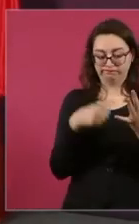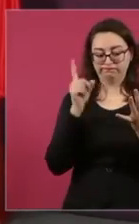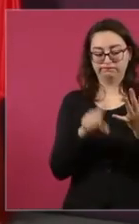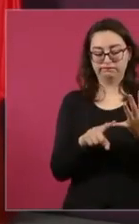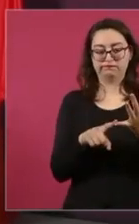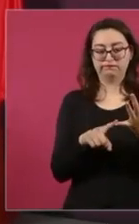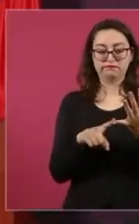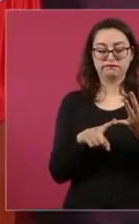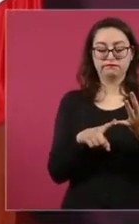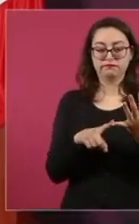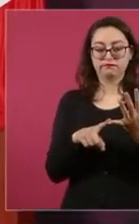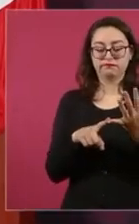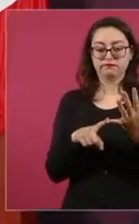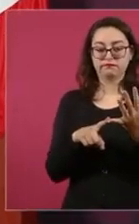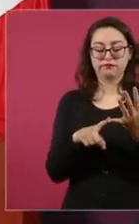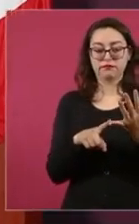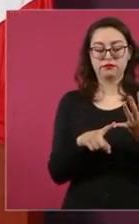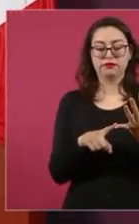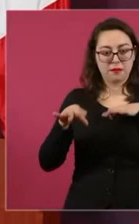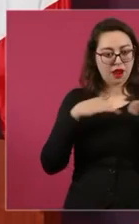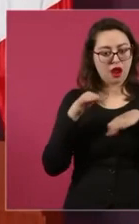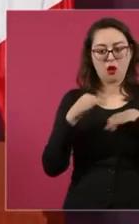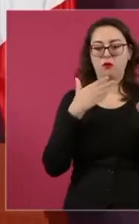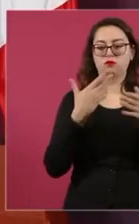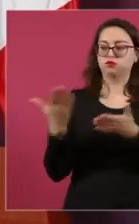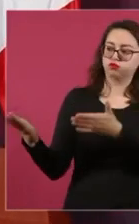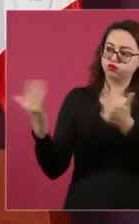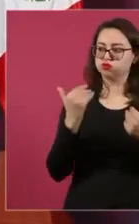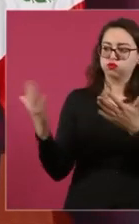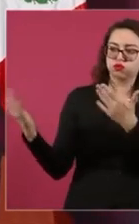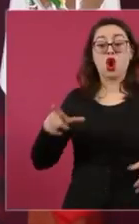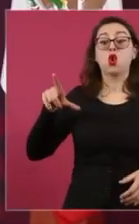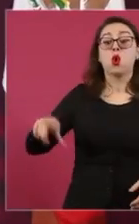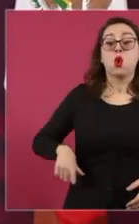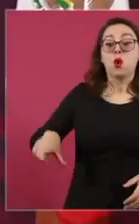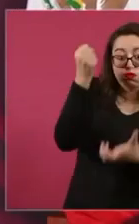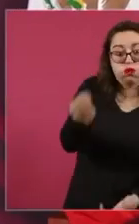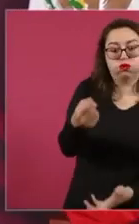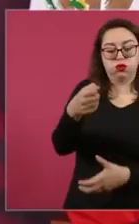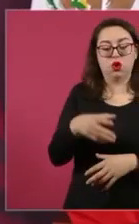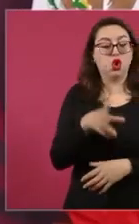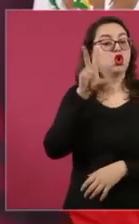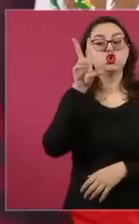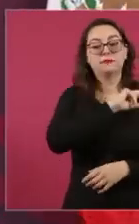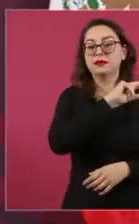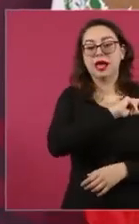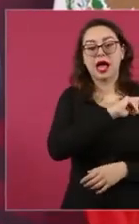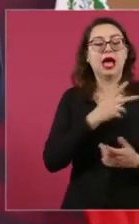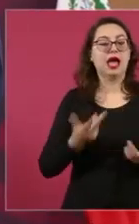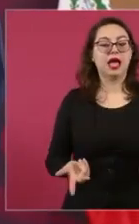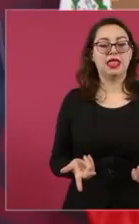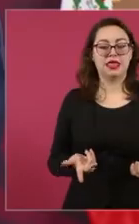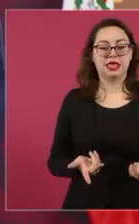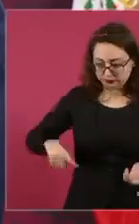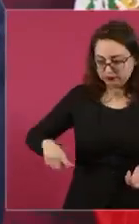abrir fuentes de empleo con mayor inversión pública. No es poca cosa el